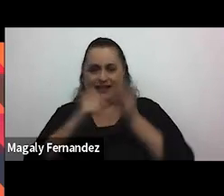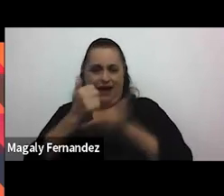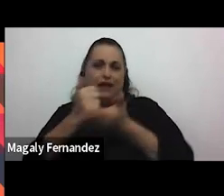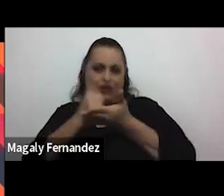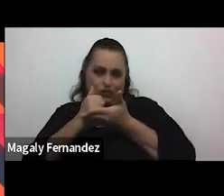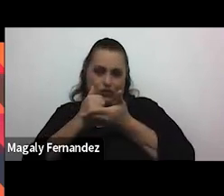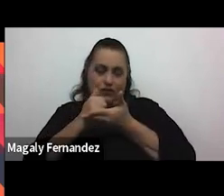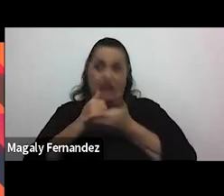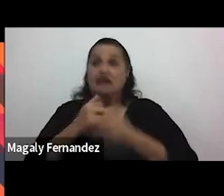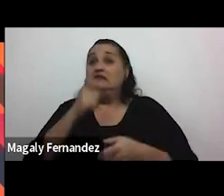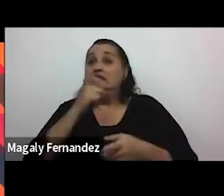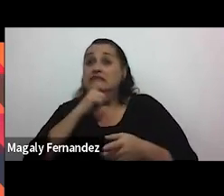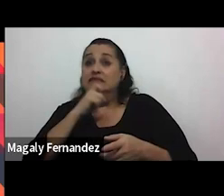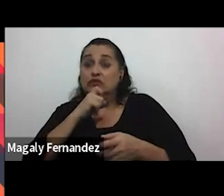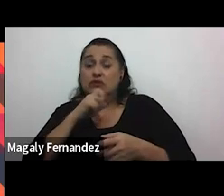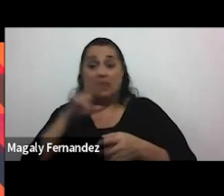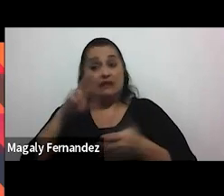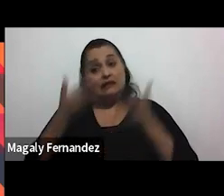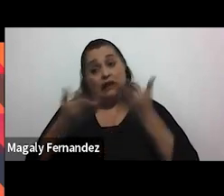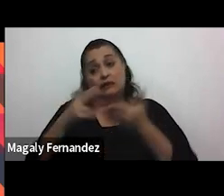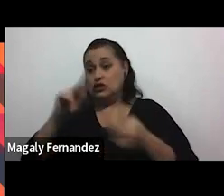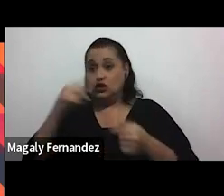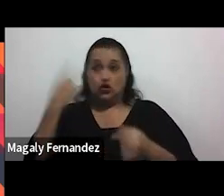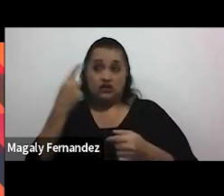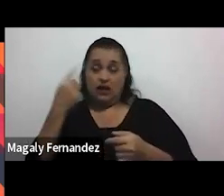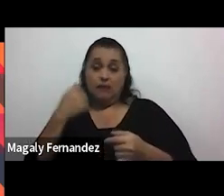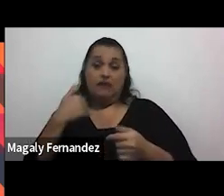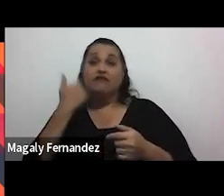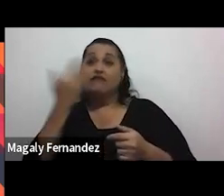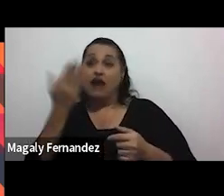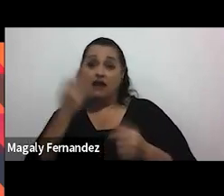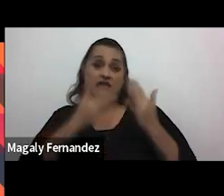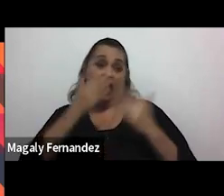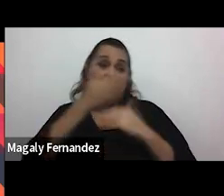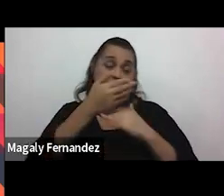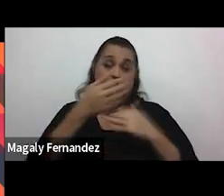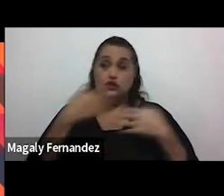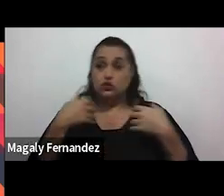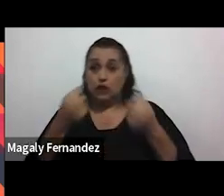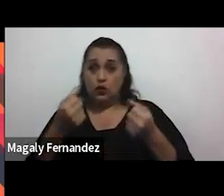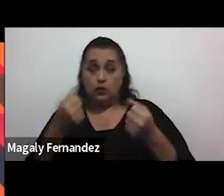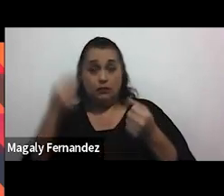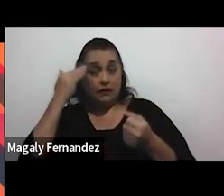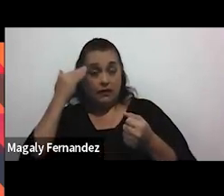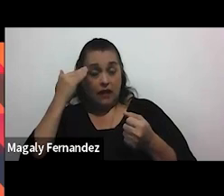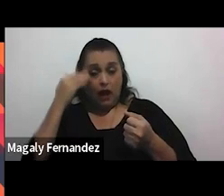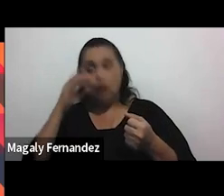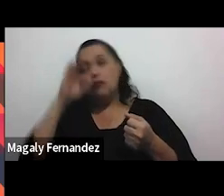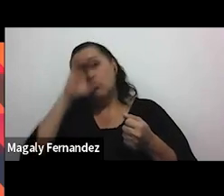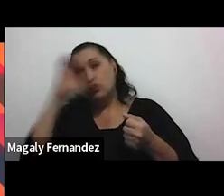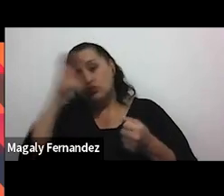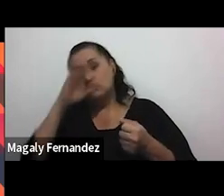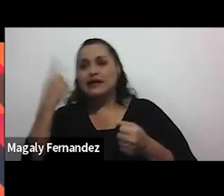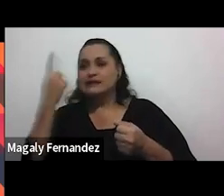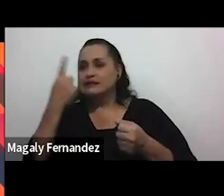alguna dificultad porque sabemos que no siempre es tan fácil acceder a un servicio de salud mental buscar siempre